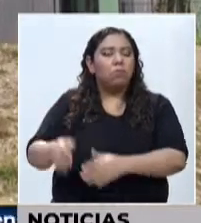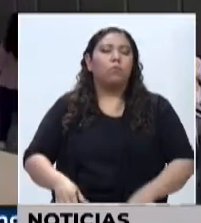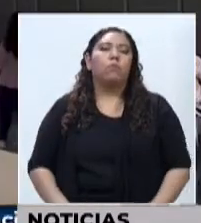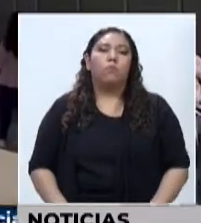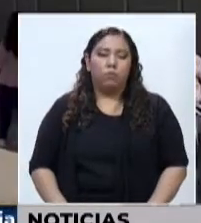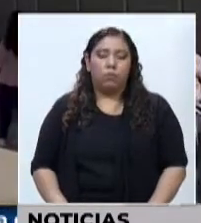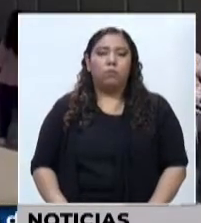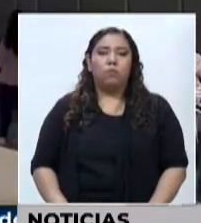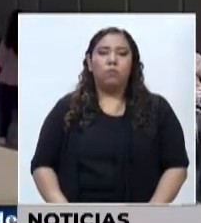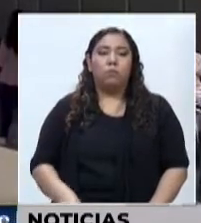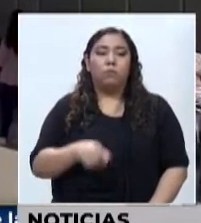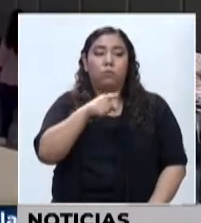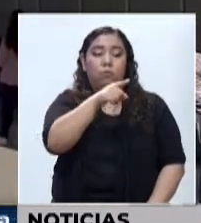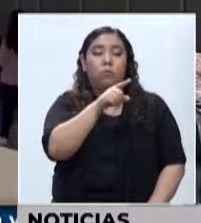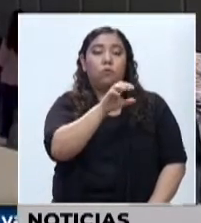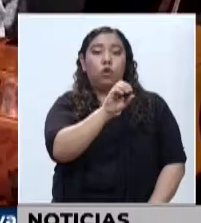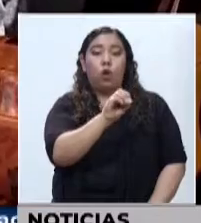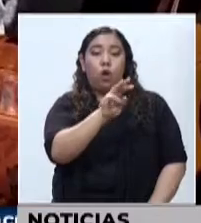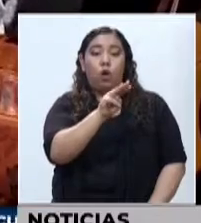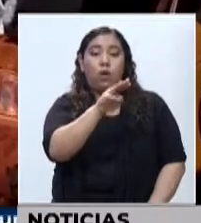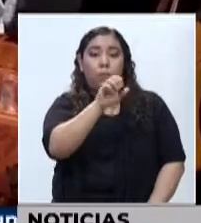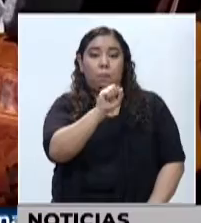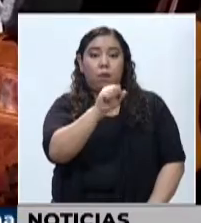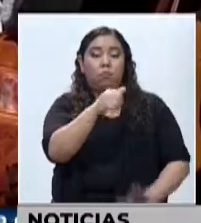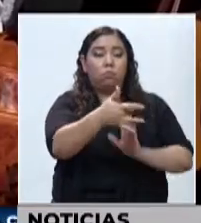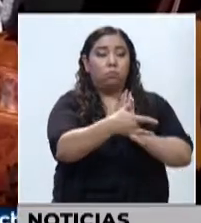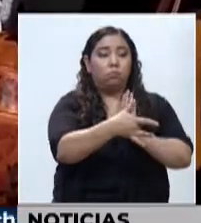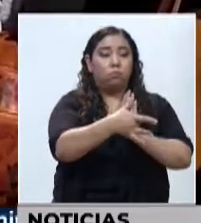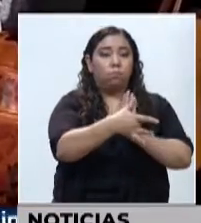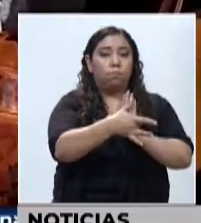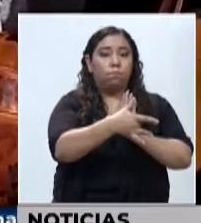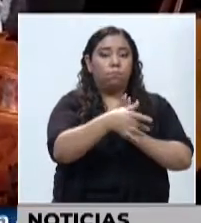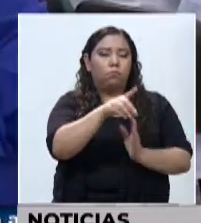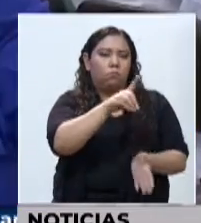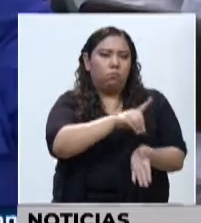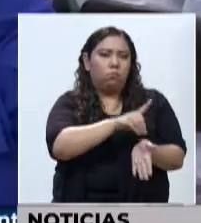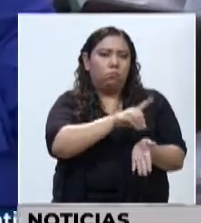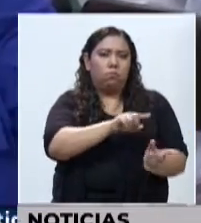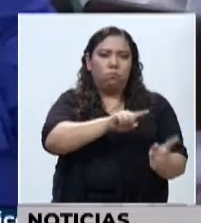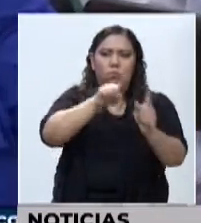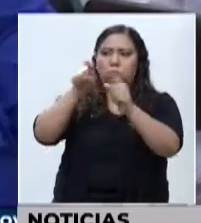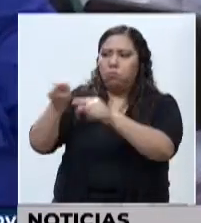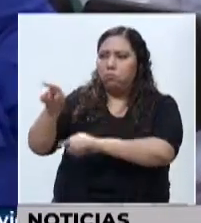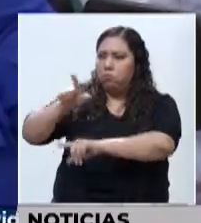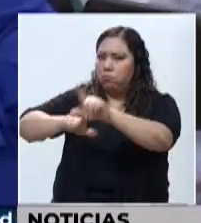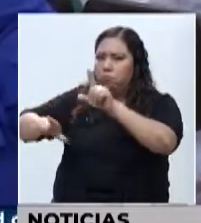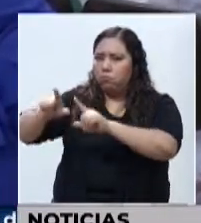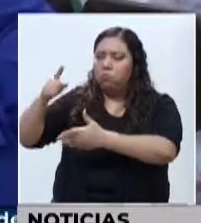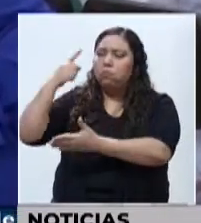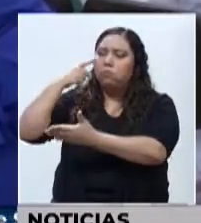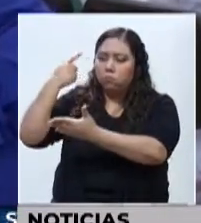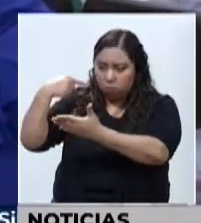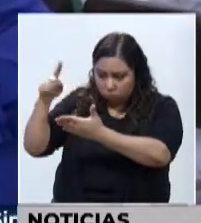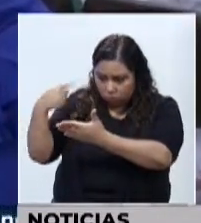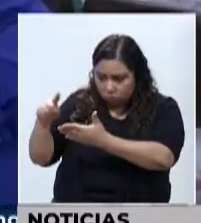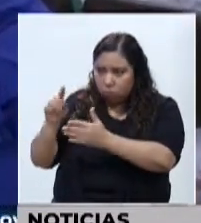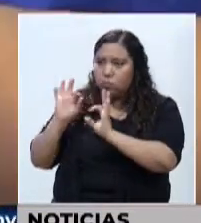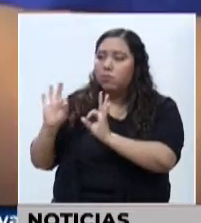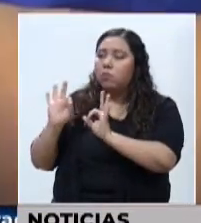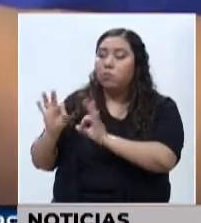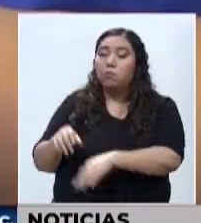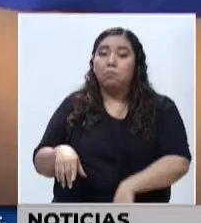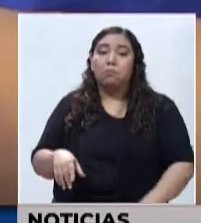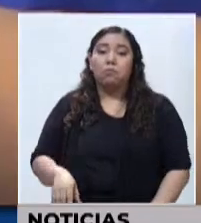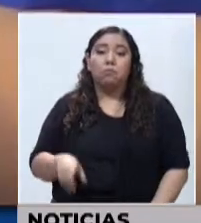asesores técnicos visitaron instalaciones del Laboratorio Pekinés antes de emitir su decisión. La OMS destaca que Sinovac es una